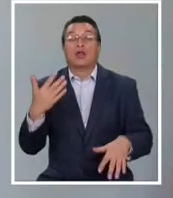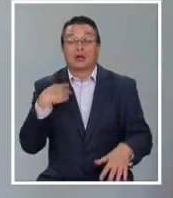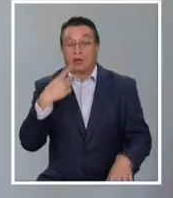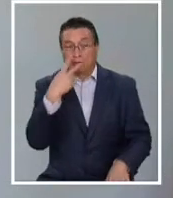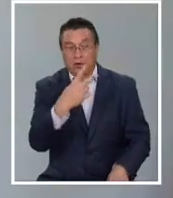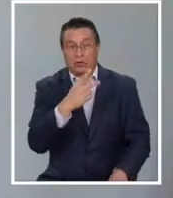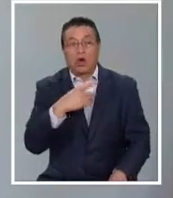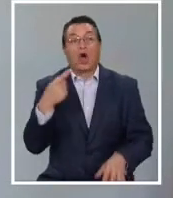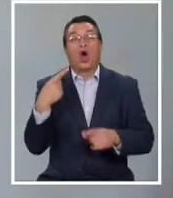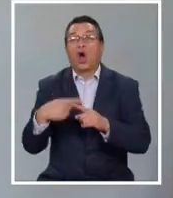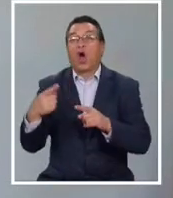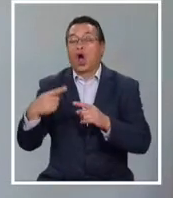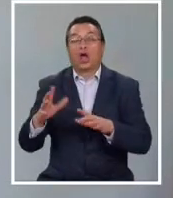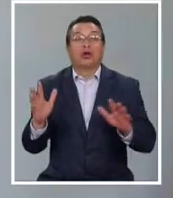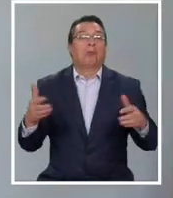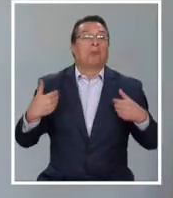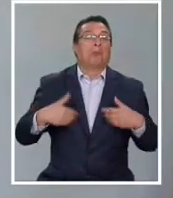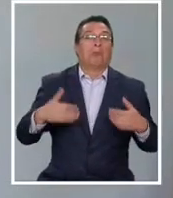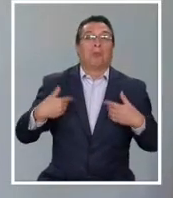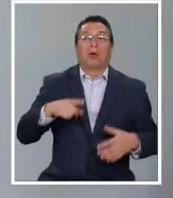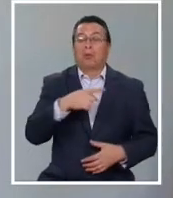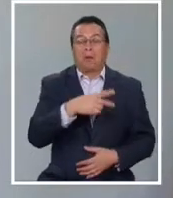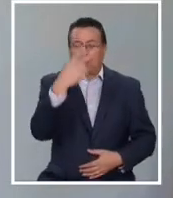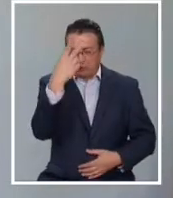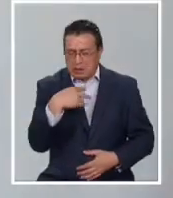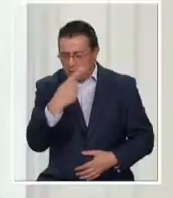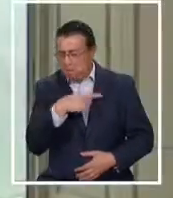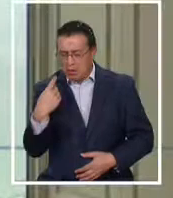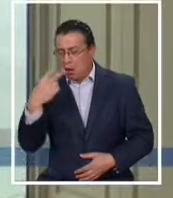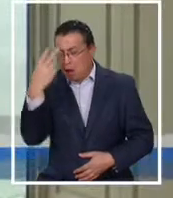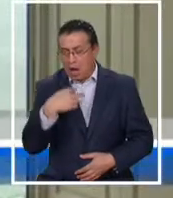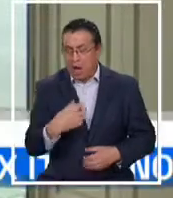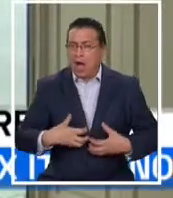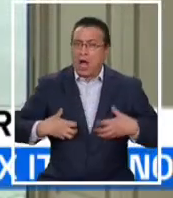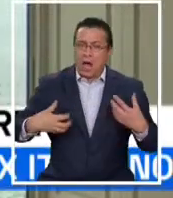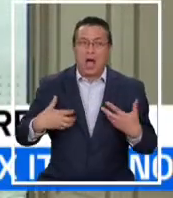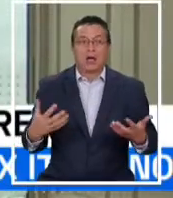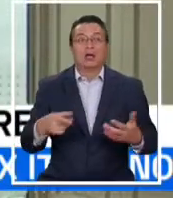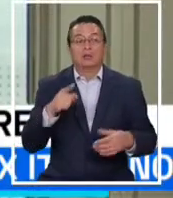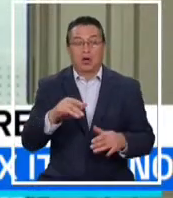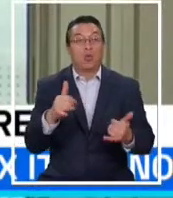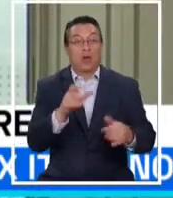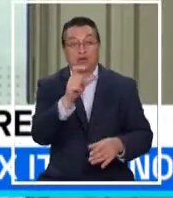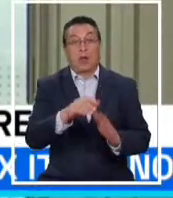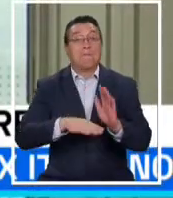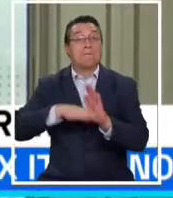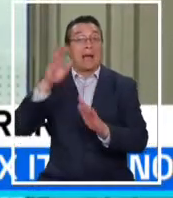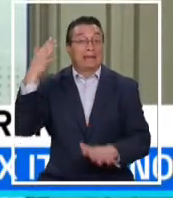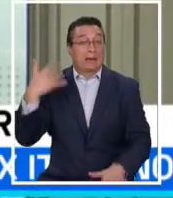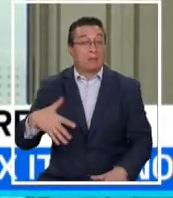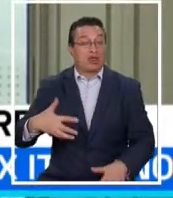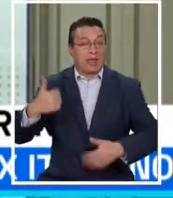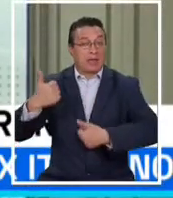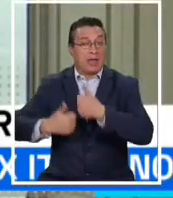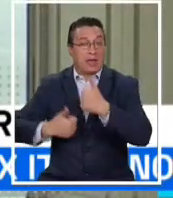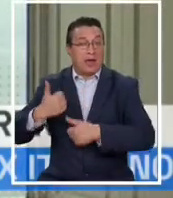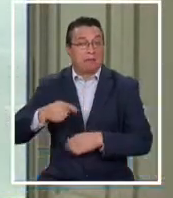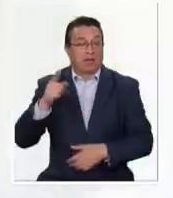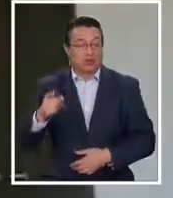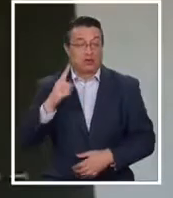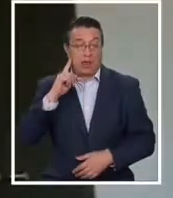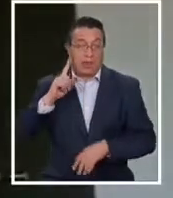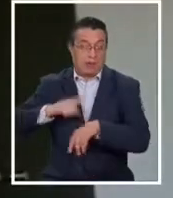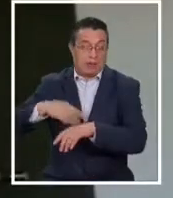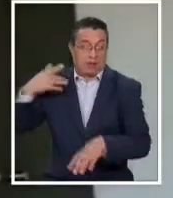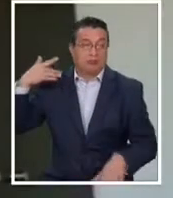había otros que no lo sentían de la misma manera. Uno de los jugadores más importantes de nuestro campeonato en todo el último